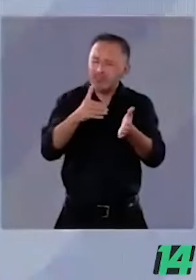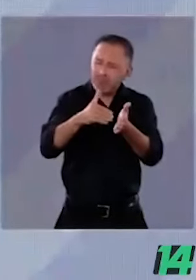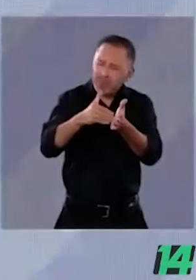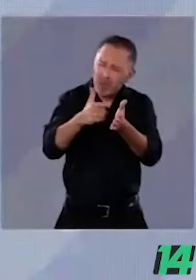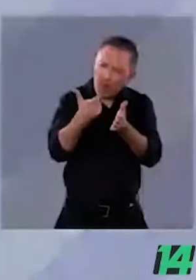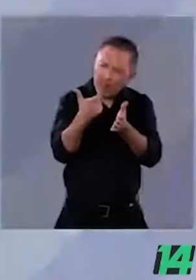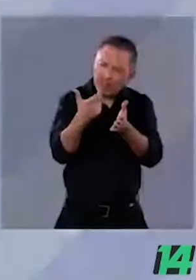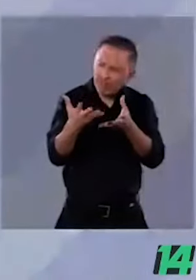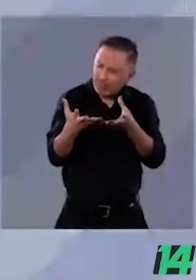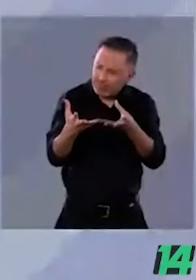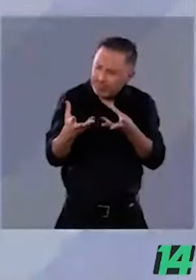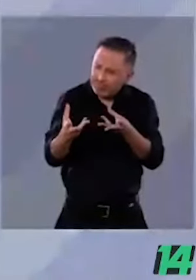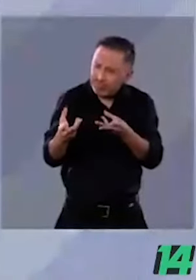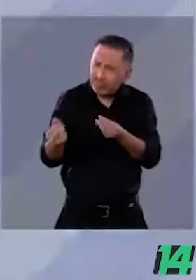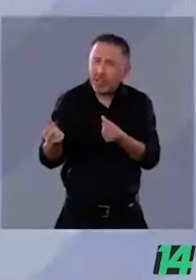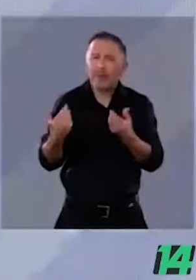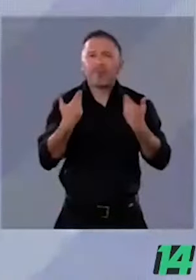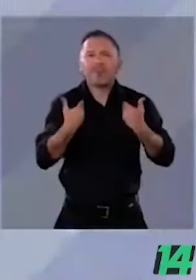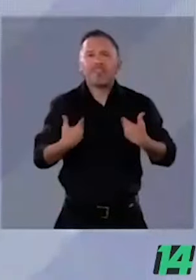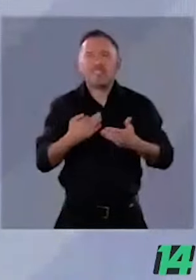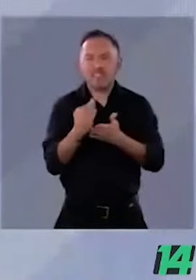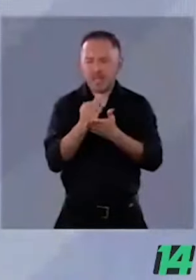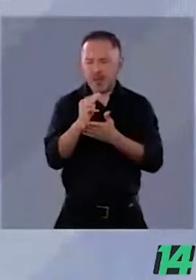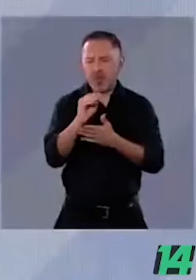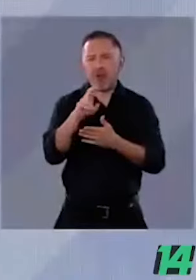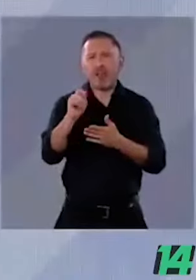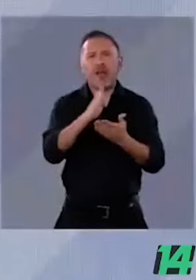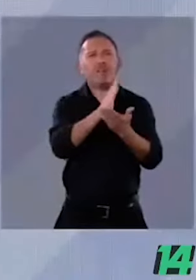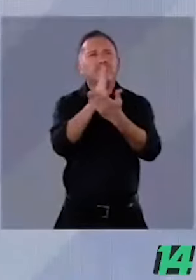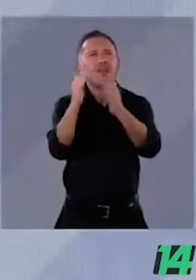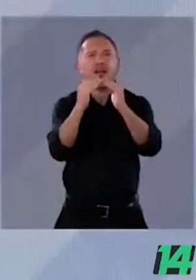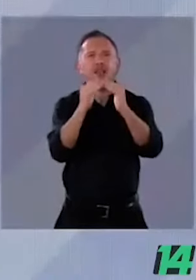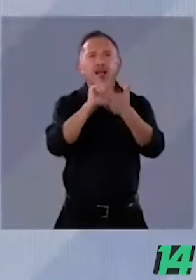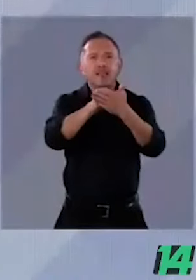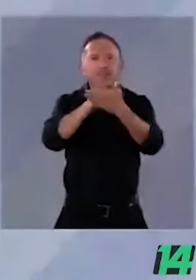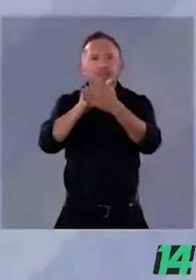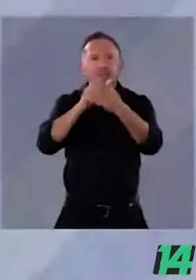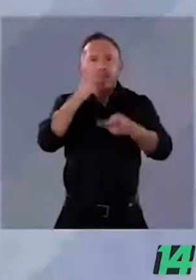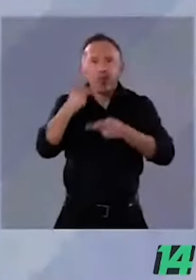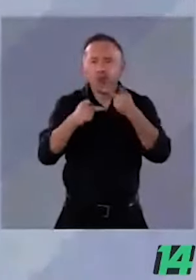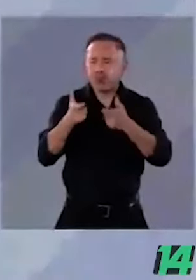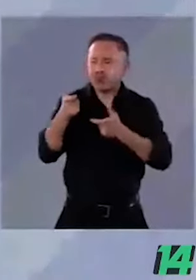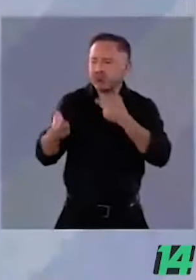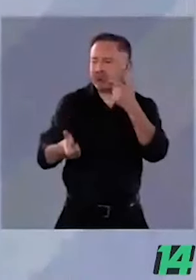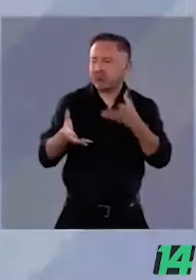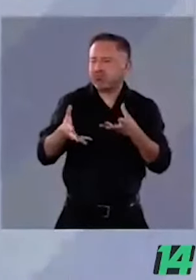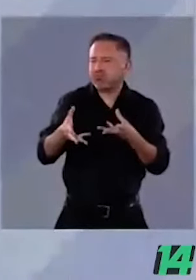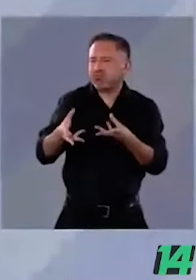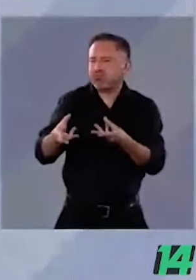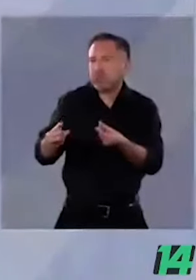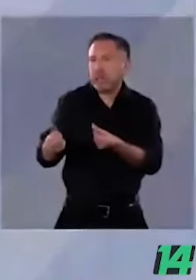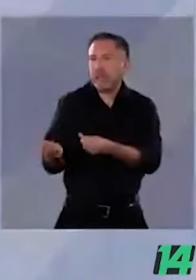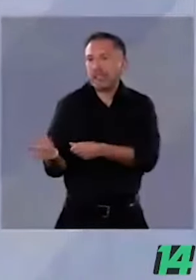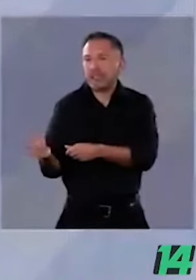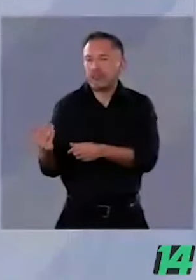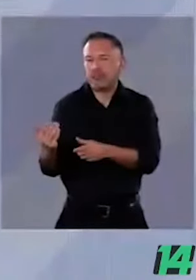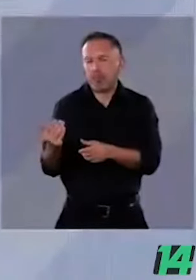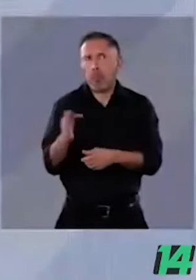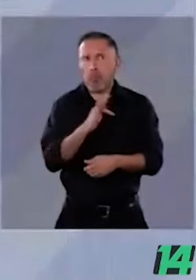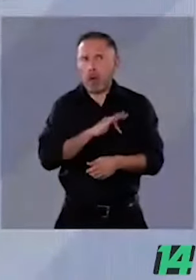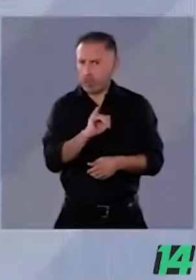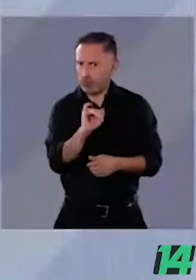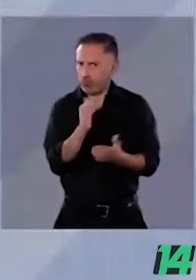para hacer ese trabajo. Entonces, yo en ese sentido, pues sí me gustaría reducir quizá a 400,